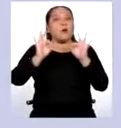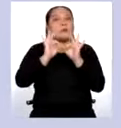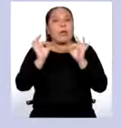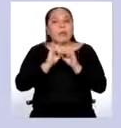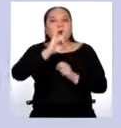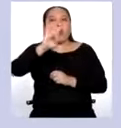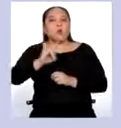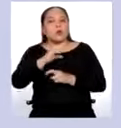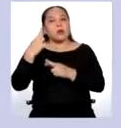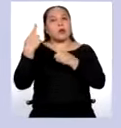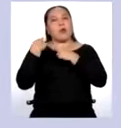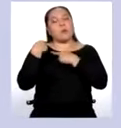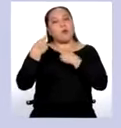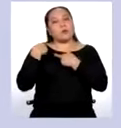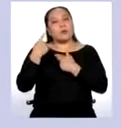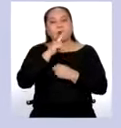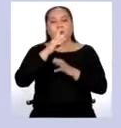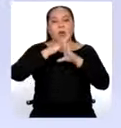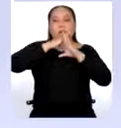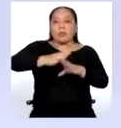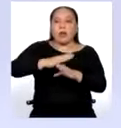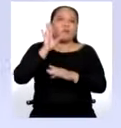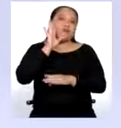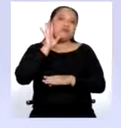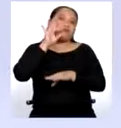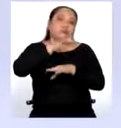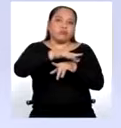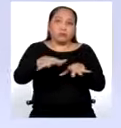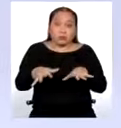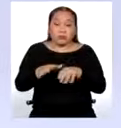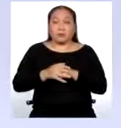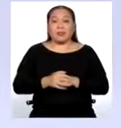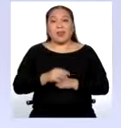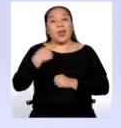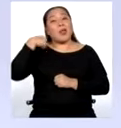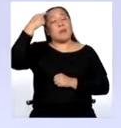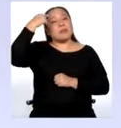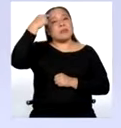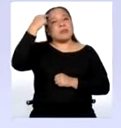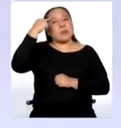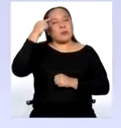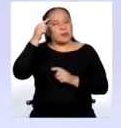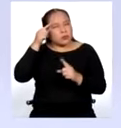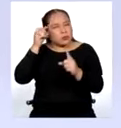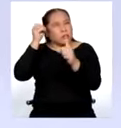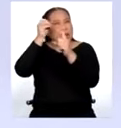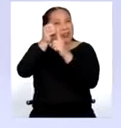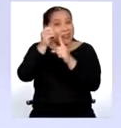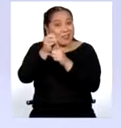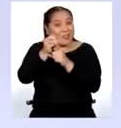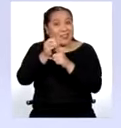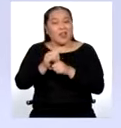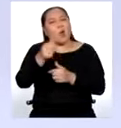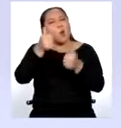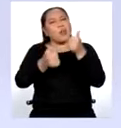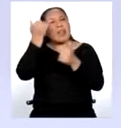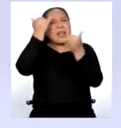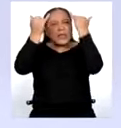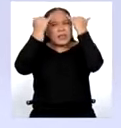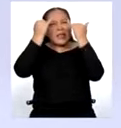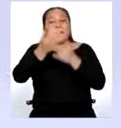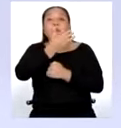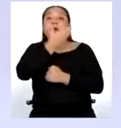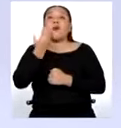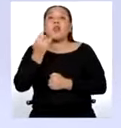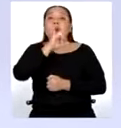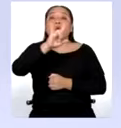responsablemente y evitar su contaminación. Ahora pensemos en el reto inicial. ¿Qué propuestas puedes hacer para mejorar el uso